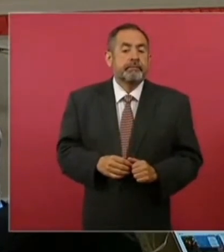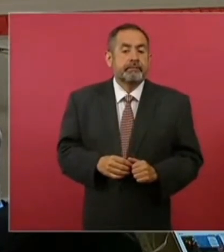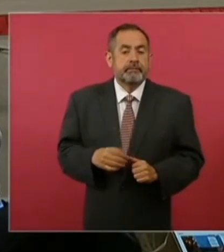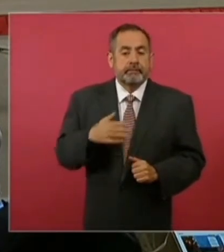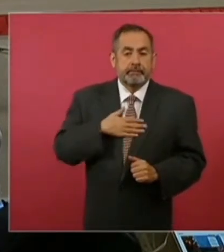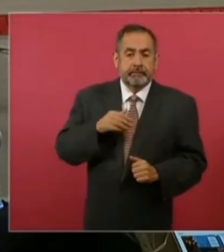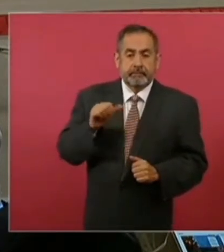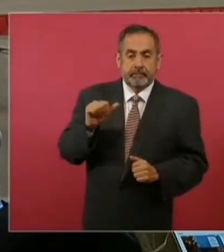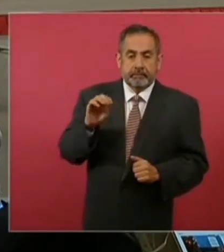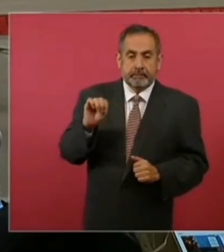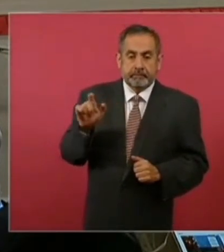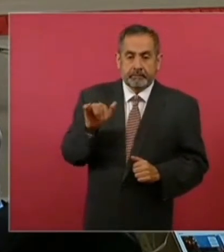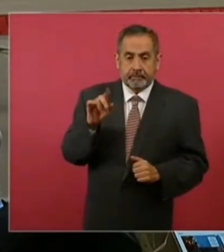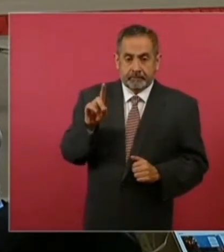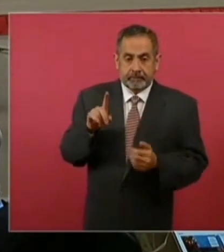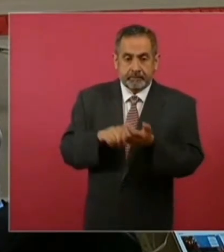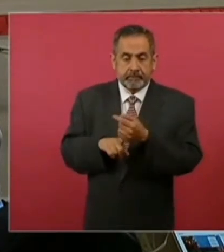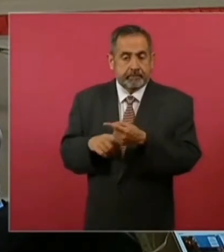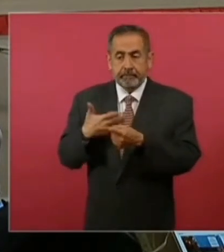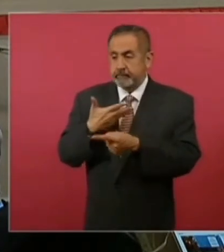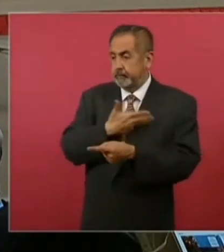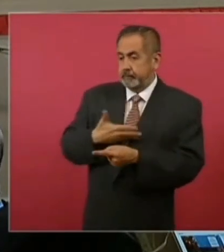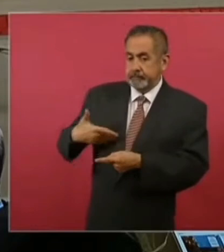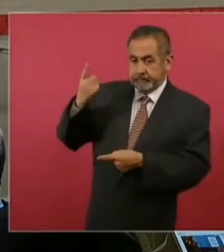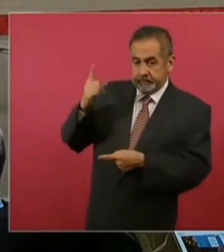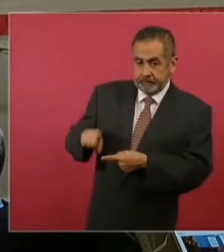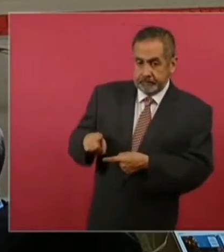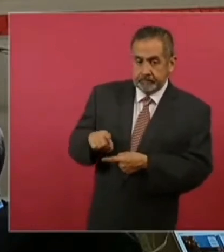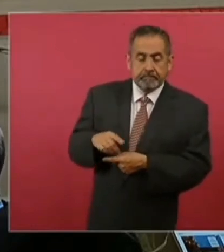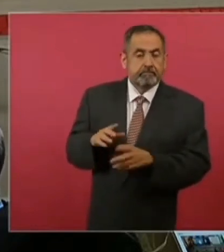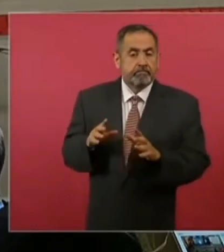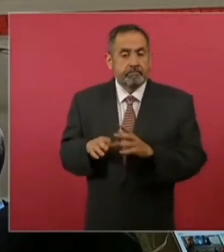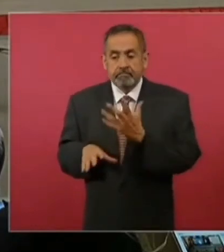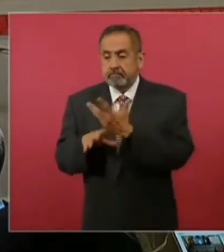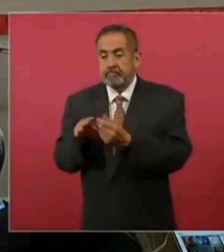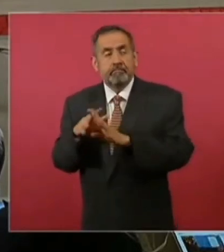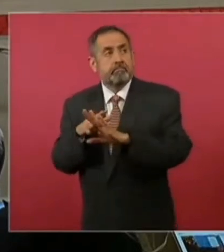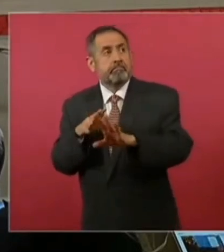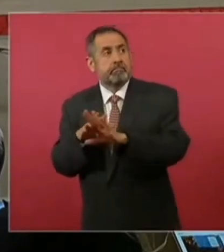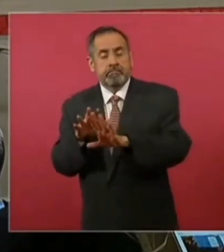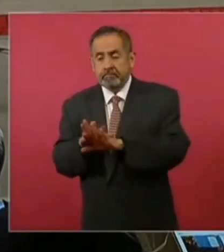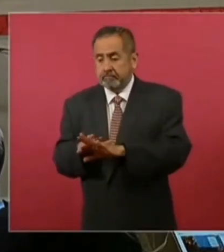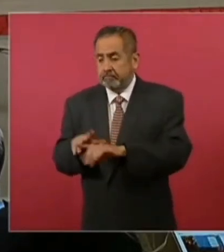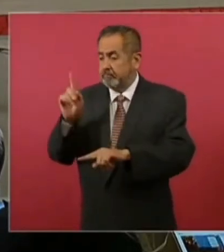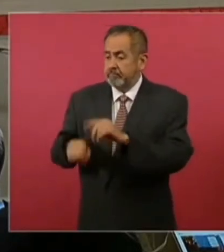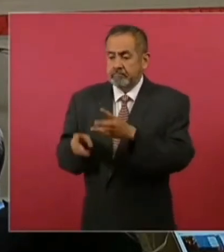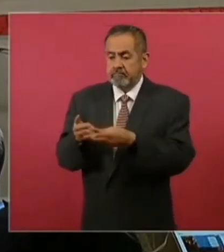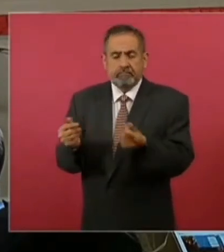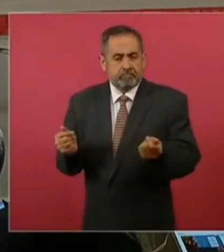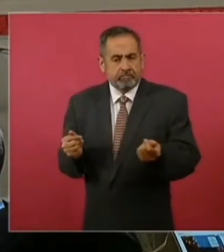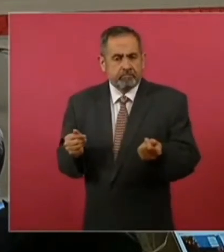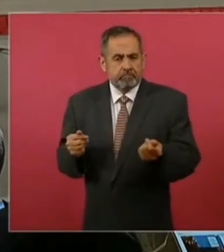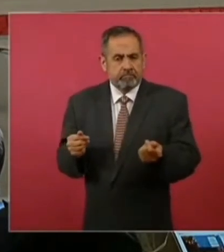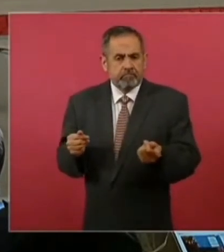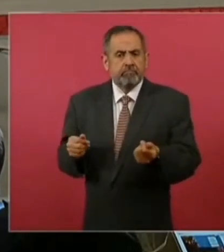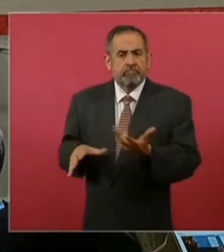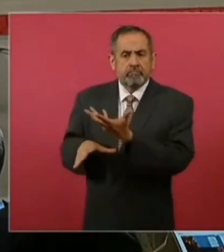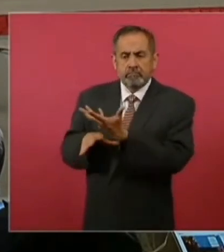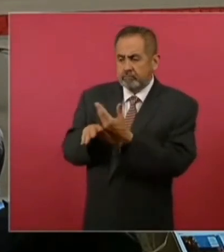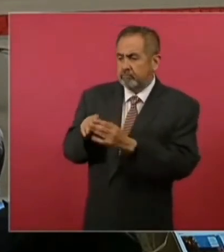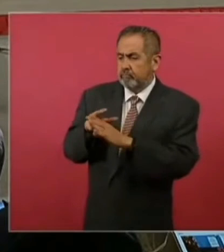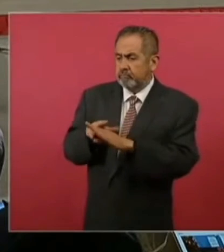la Mexic no estamos por instrucciones del presidente, no estamos tratando de desaparecer la migración. La migración ordenada es positiva.